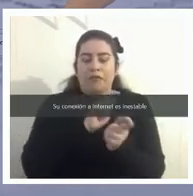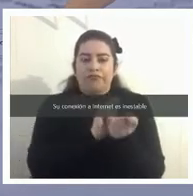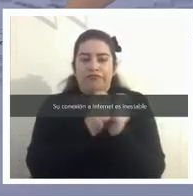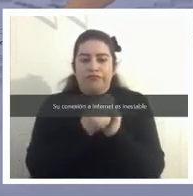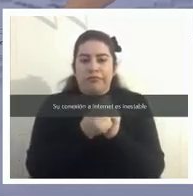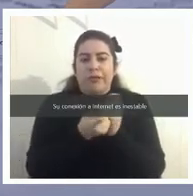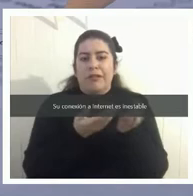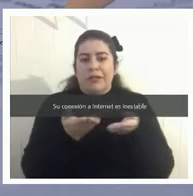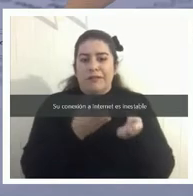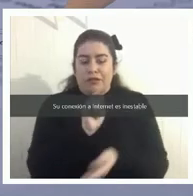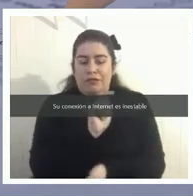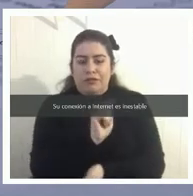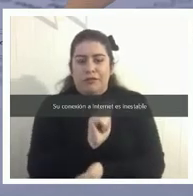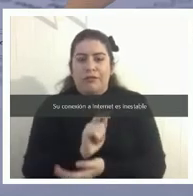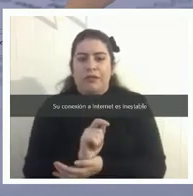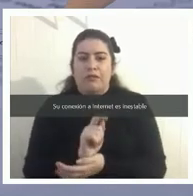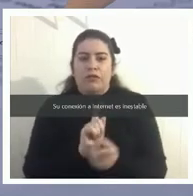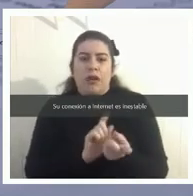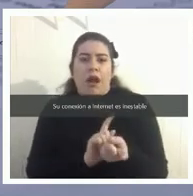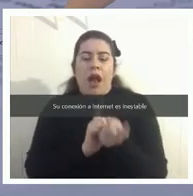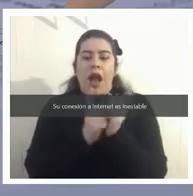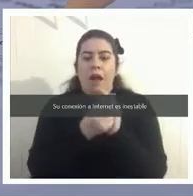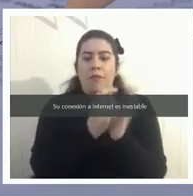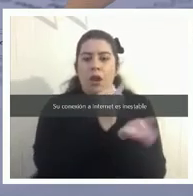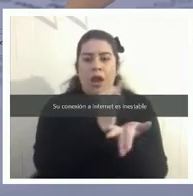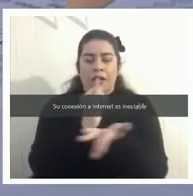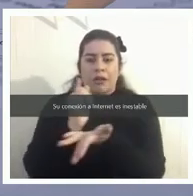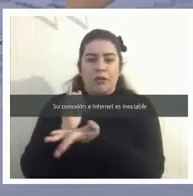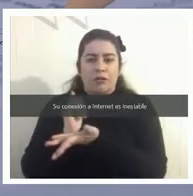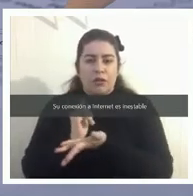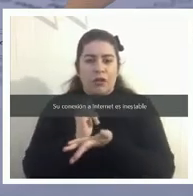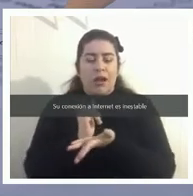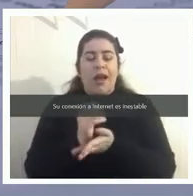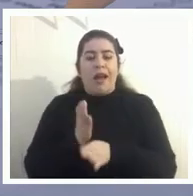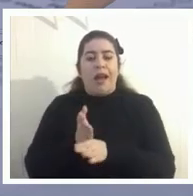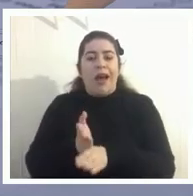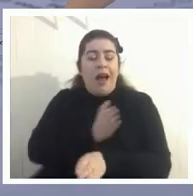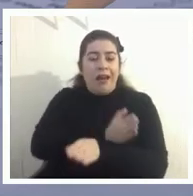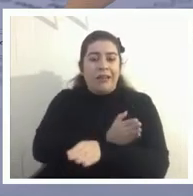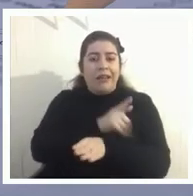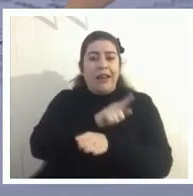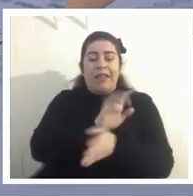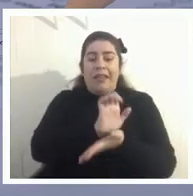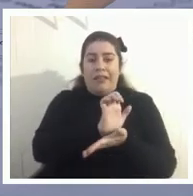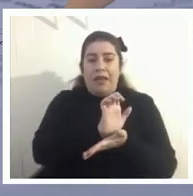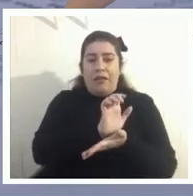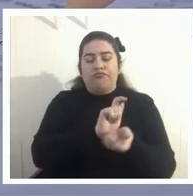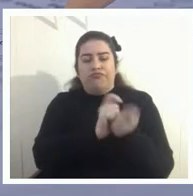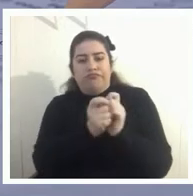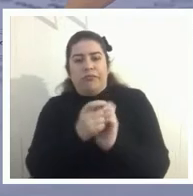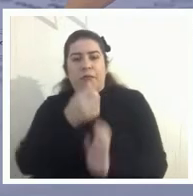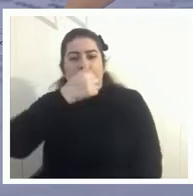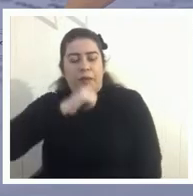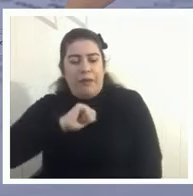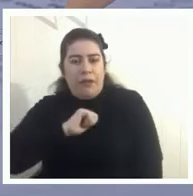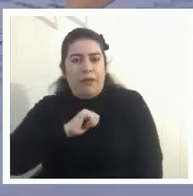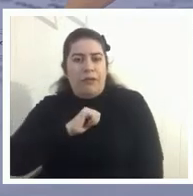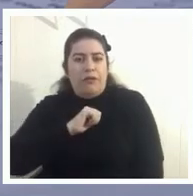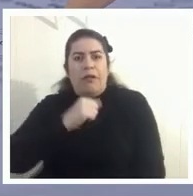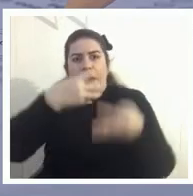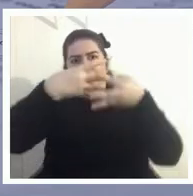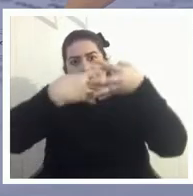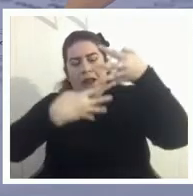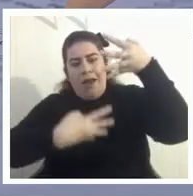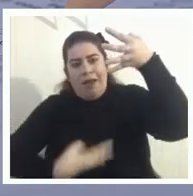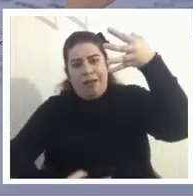así que hubo cambios cierto en las instituciones que normalmente estamos funcionando cierto no voy a hacer toda esta lista ustedes están muy